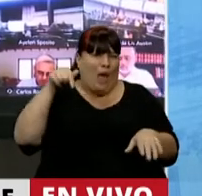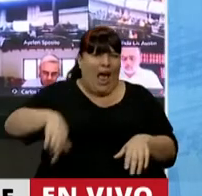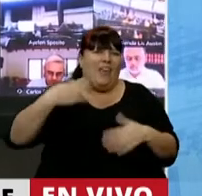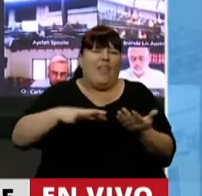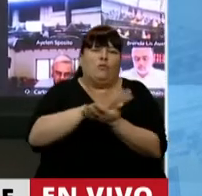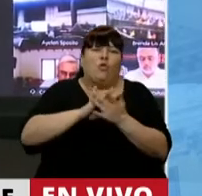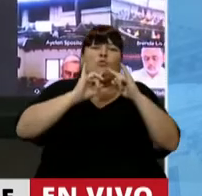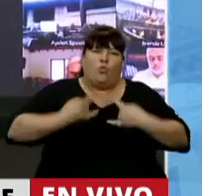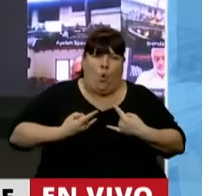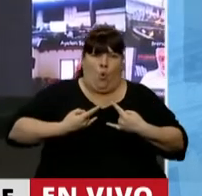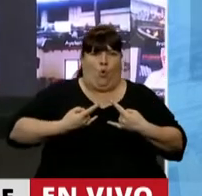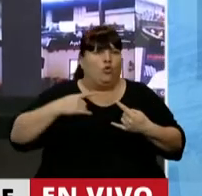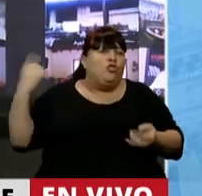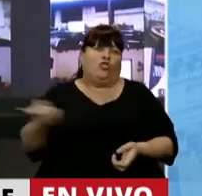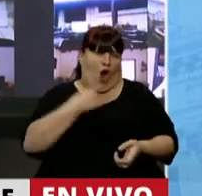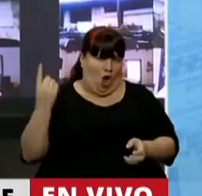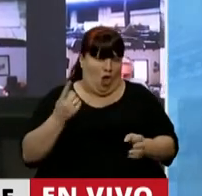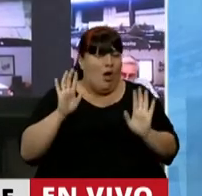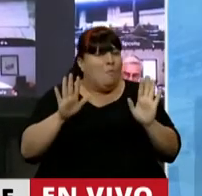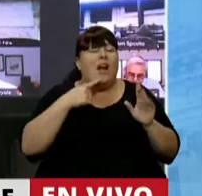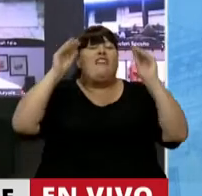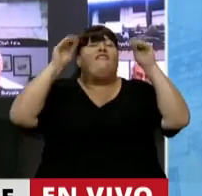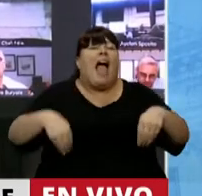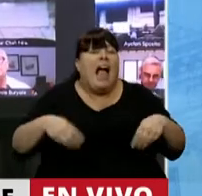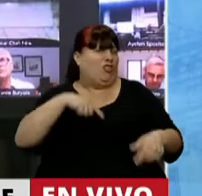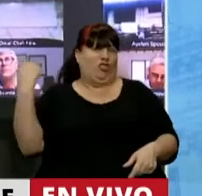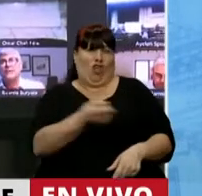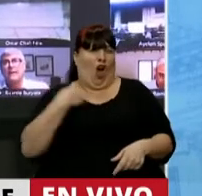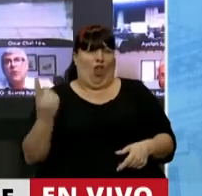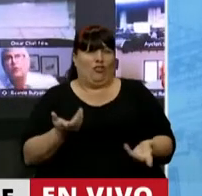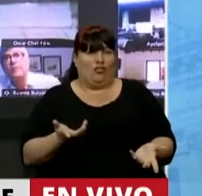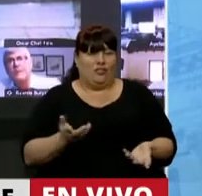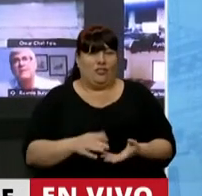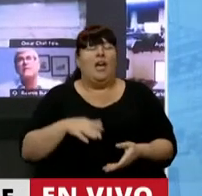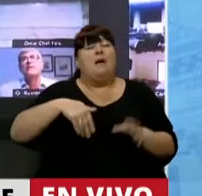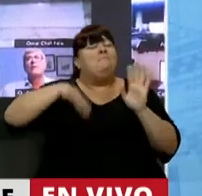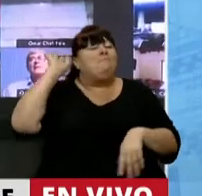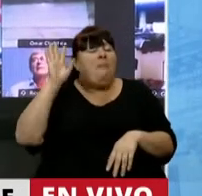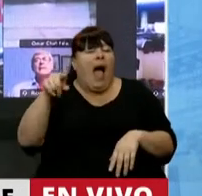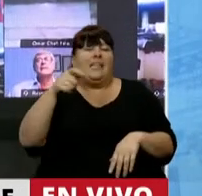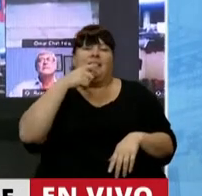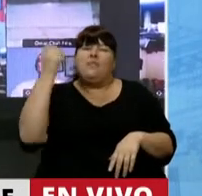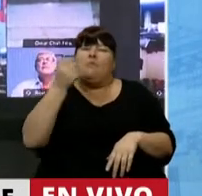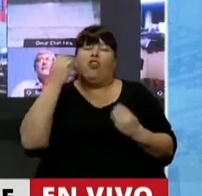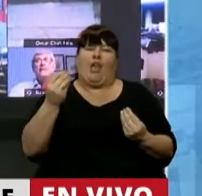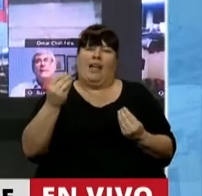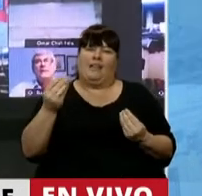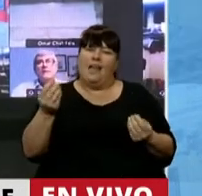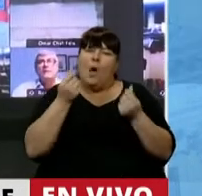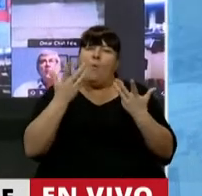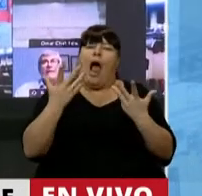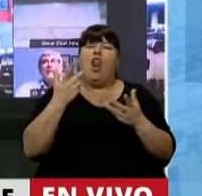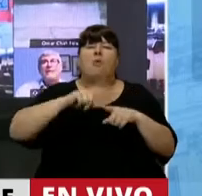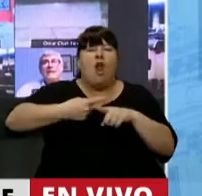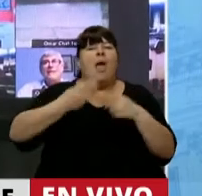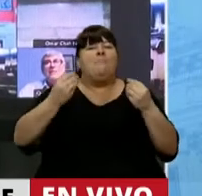tenemos que hacernos cargo todos, porque fracasamos todos. Y mucho más, la importancia de revalorizar la